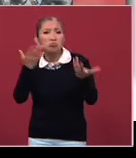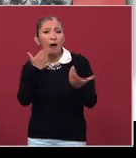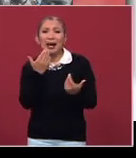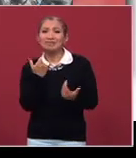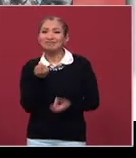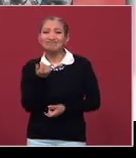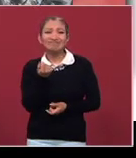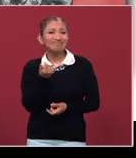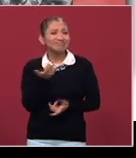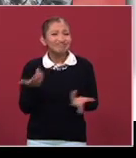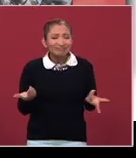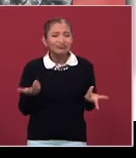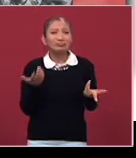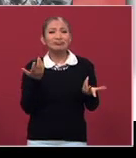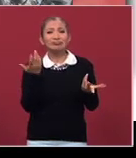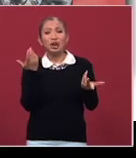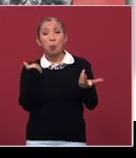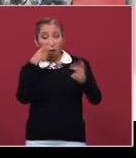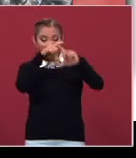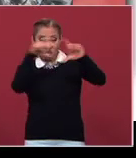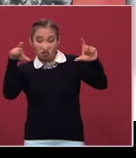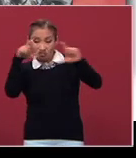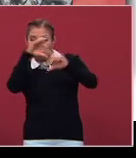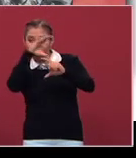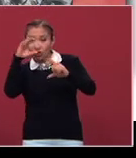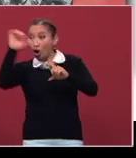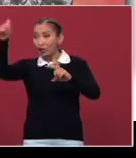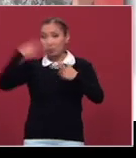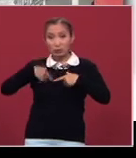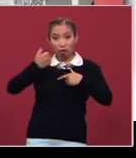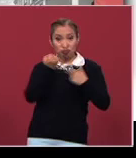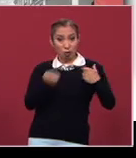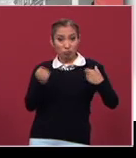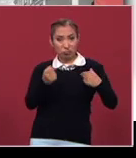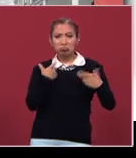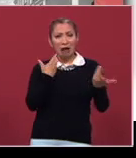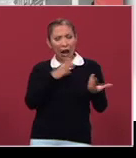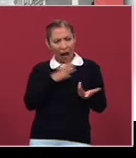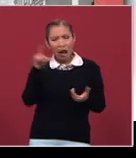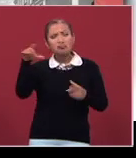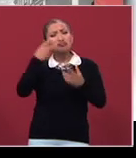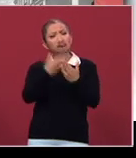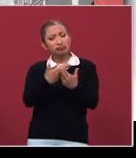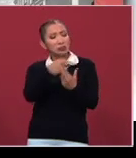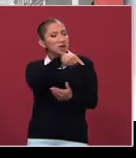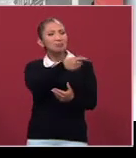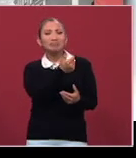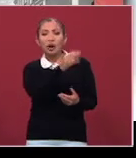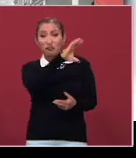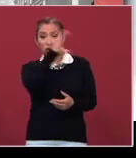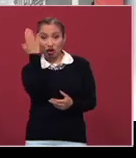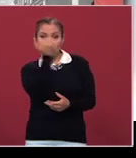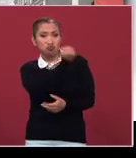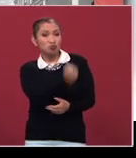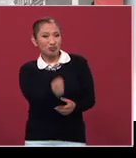iconografía, como de otros personajes. Digamos que las fotos famosas, pues